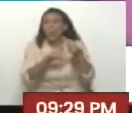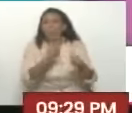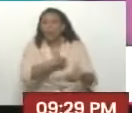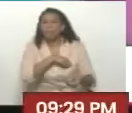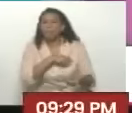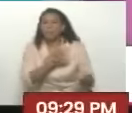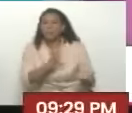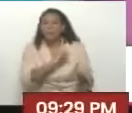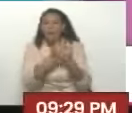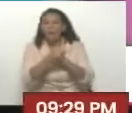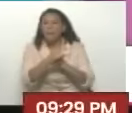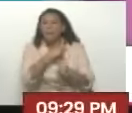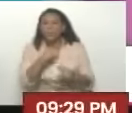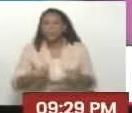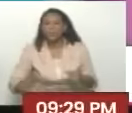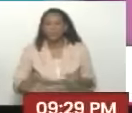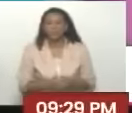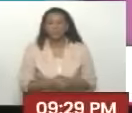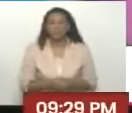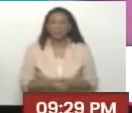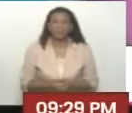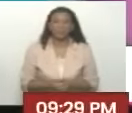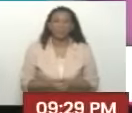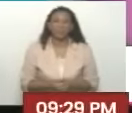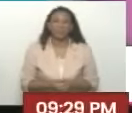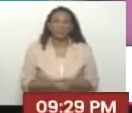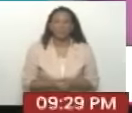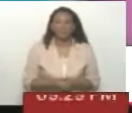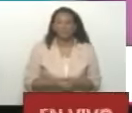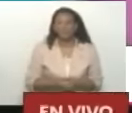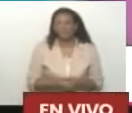Patarucos, patarucos. Patarucos.